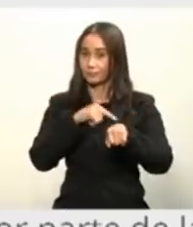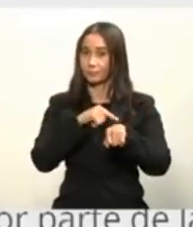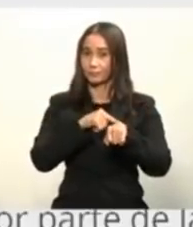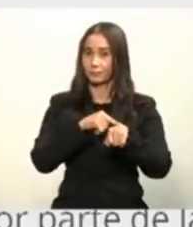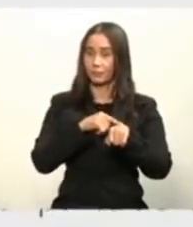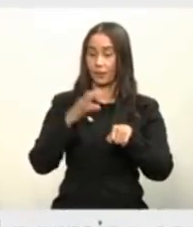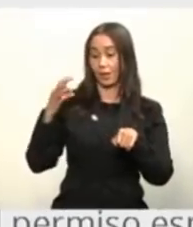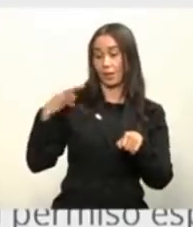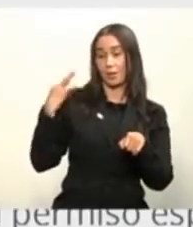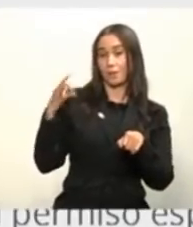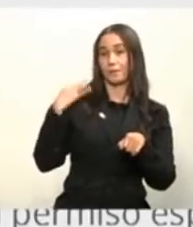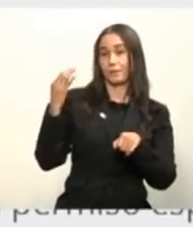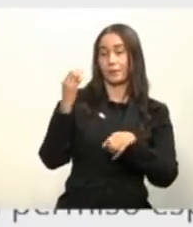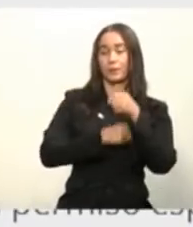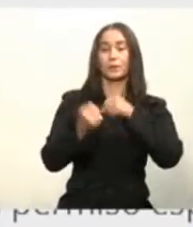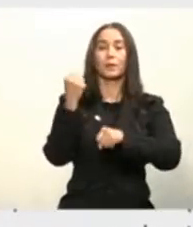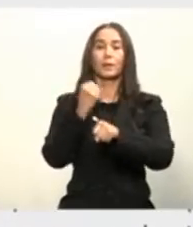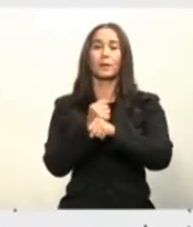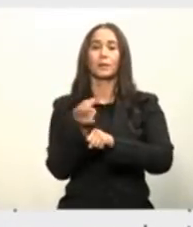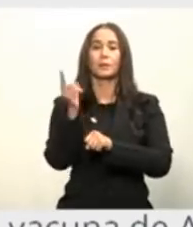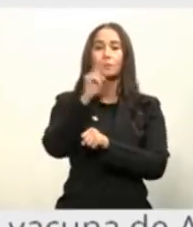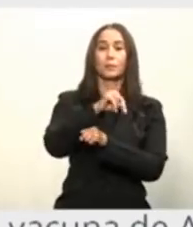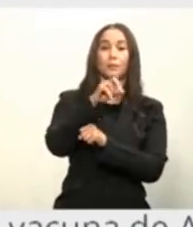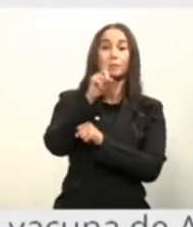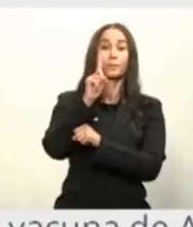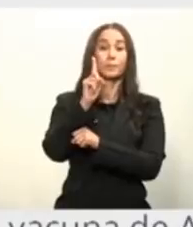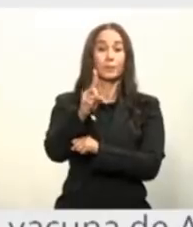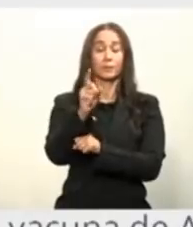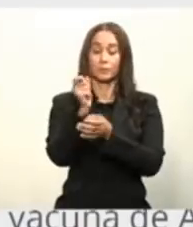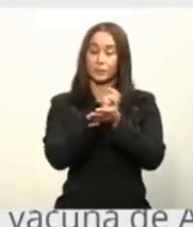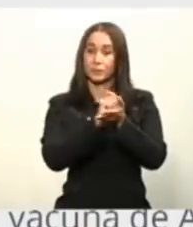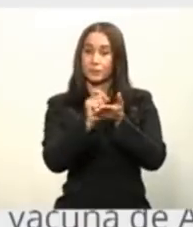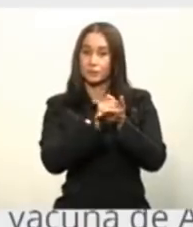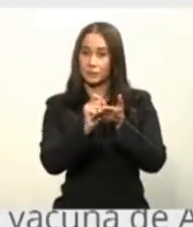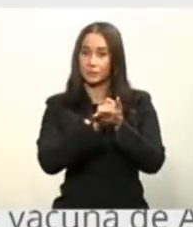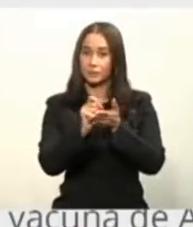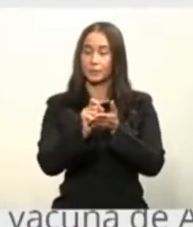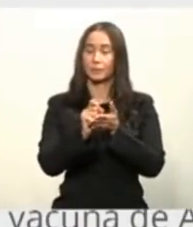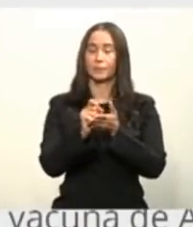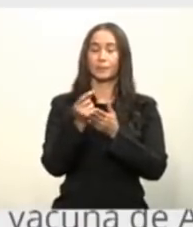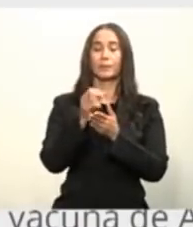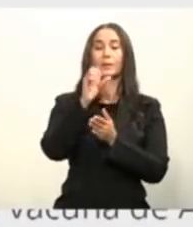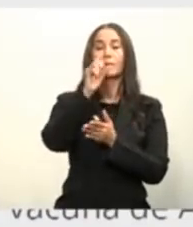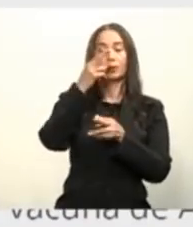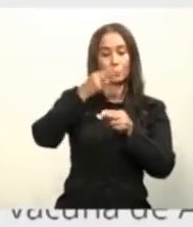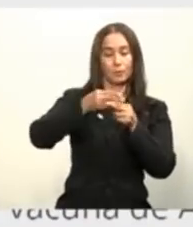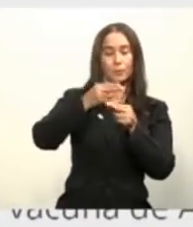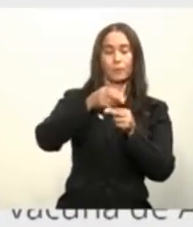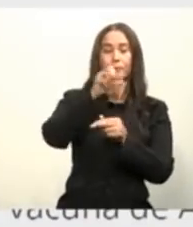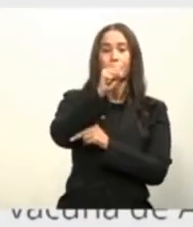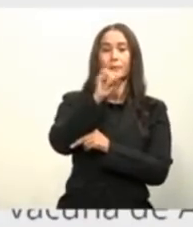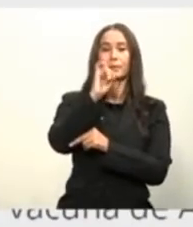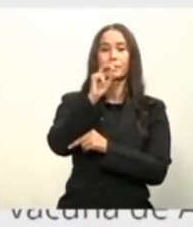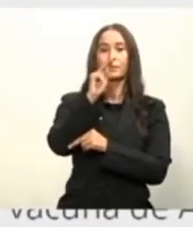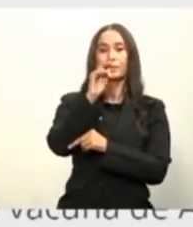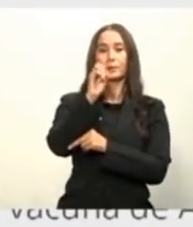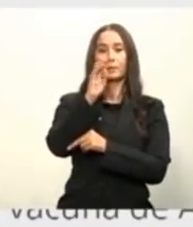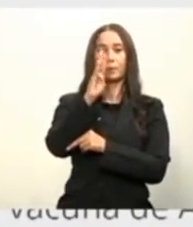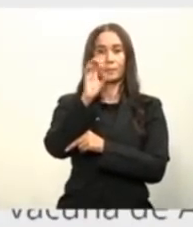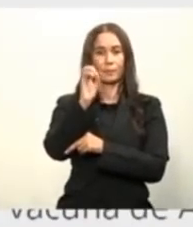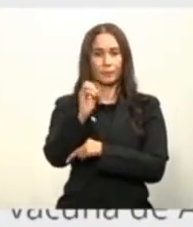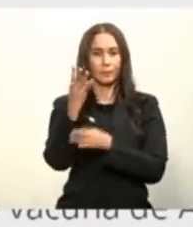Febrero del 2021, se suscribió el acuerdo de suministro de Sinovac para la adquisición de